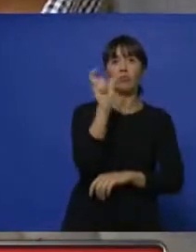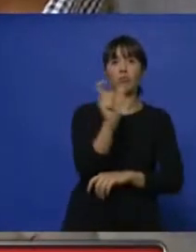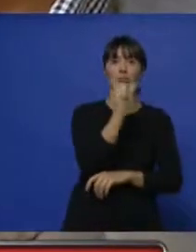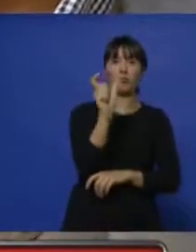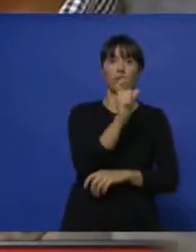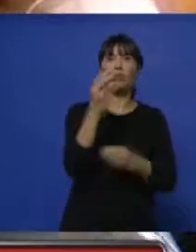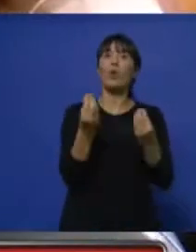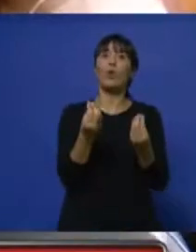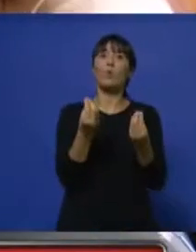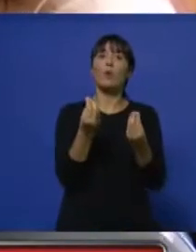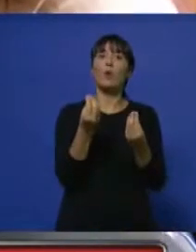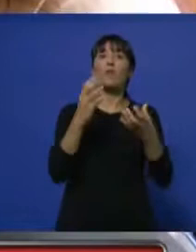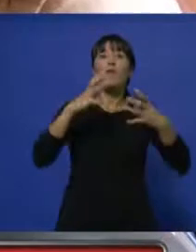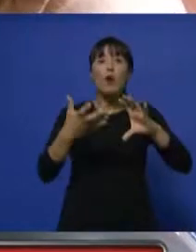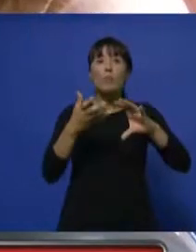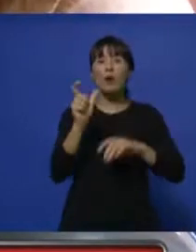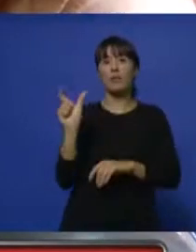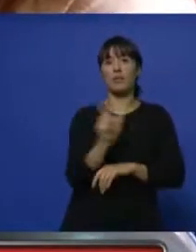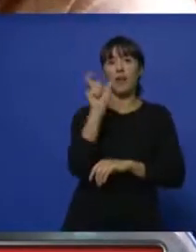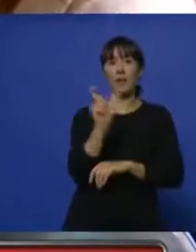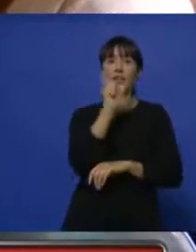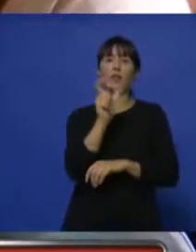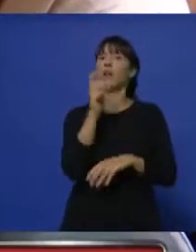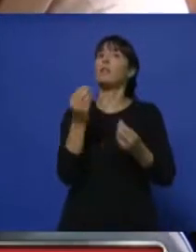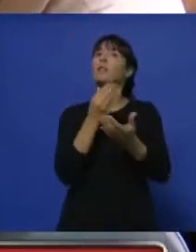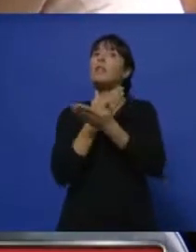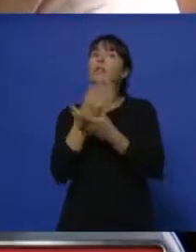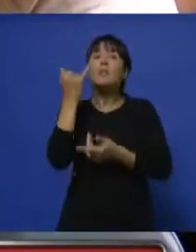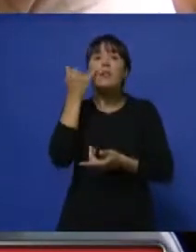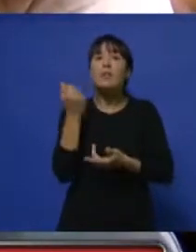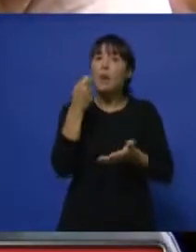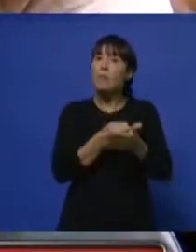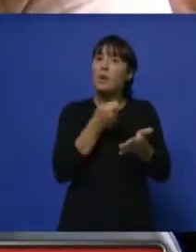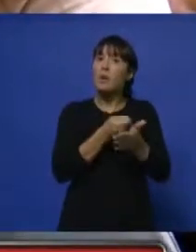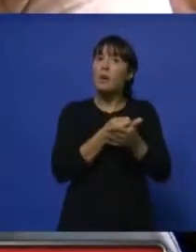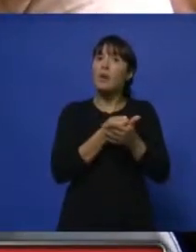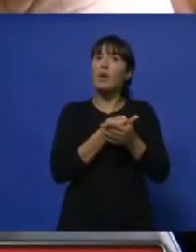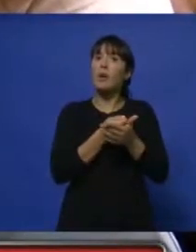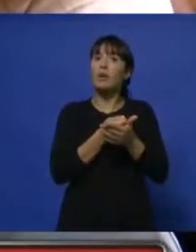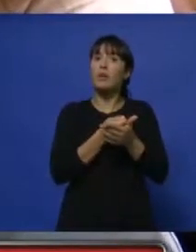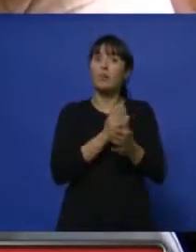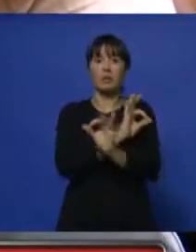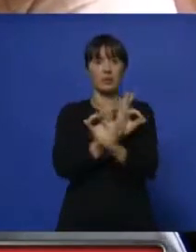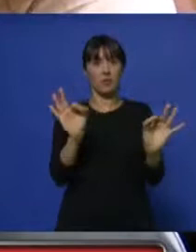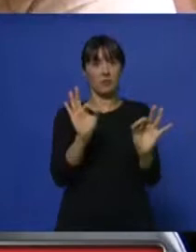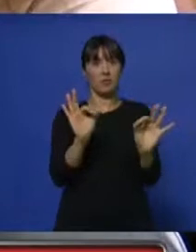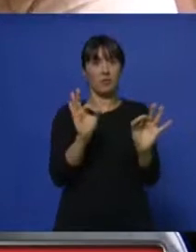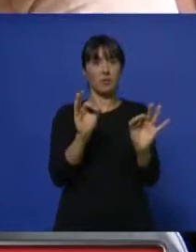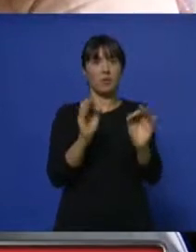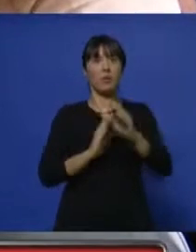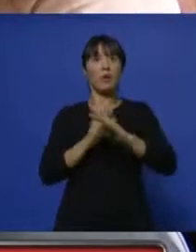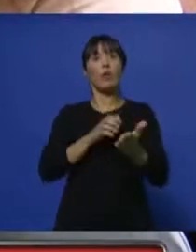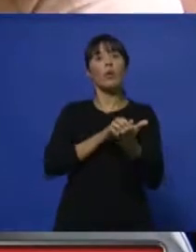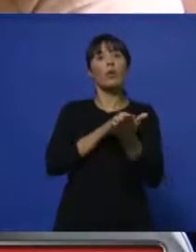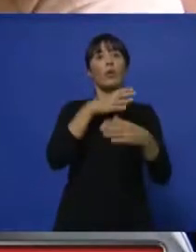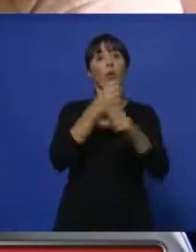migrándose todo al sistema de tarjeta, eliminando el efectivo para poder subir a un colectivo.